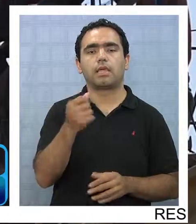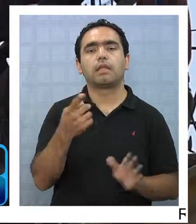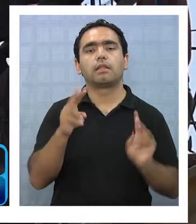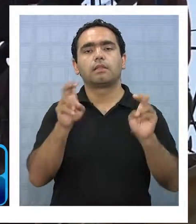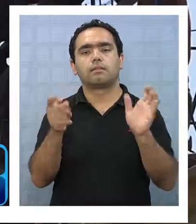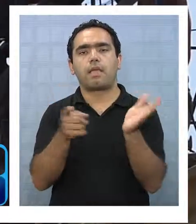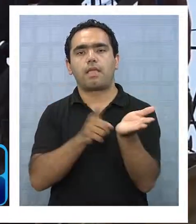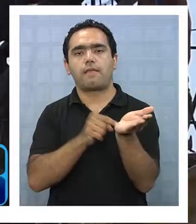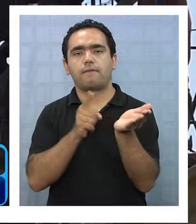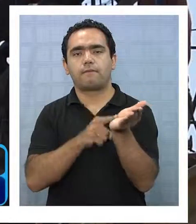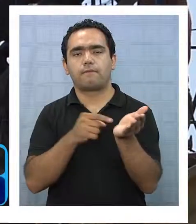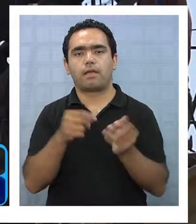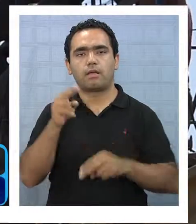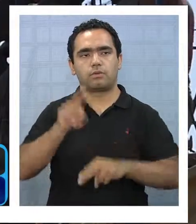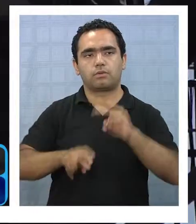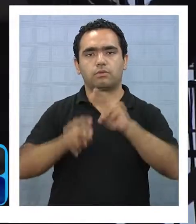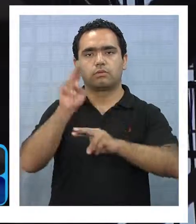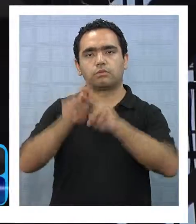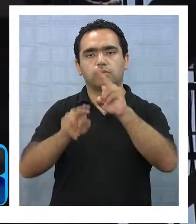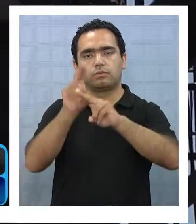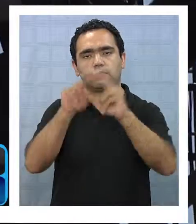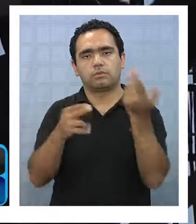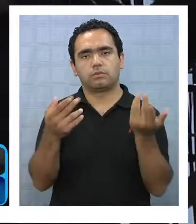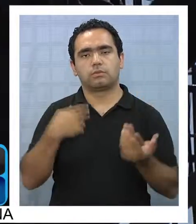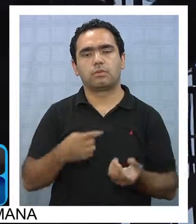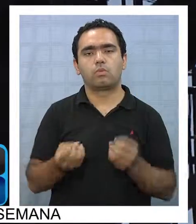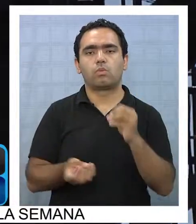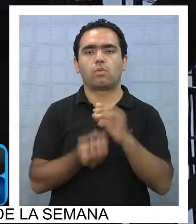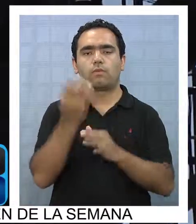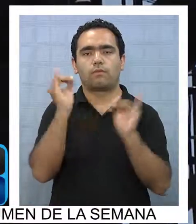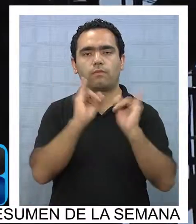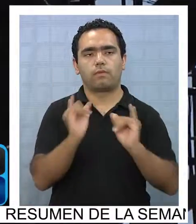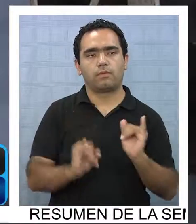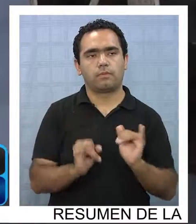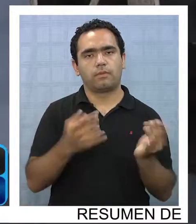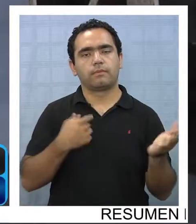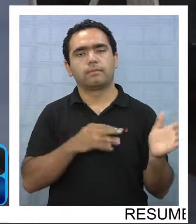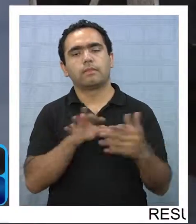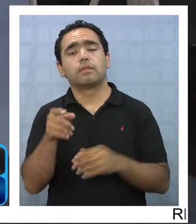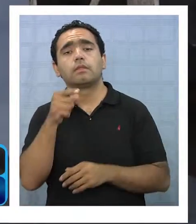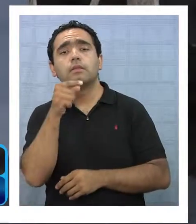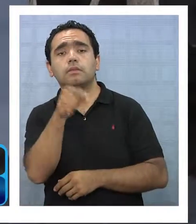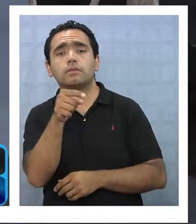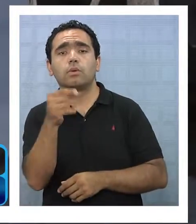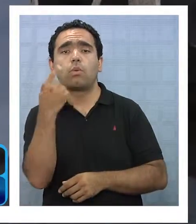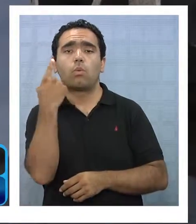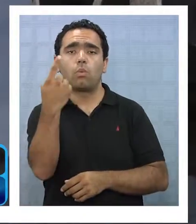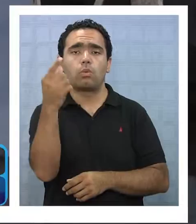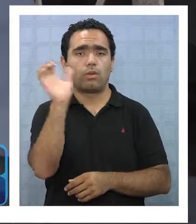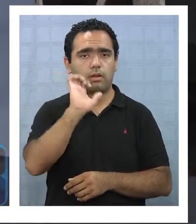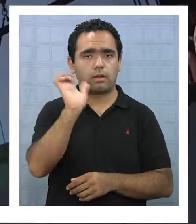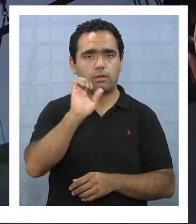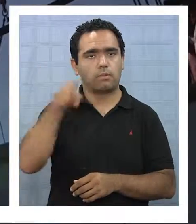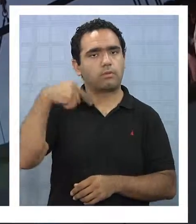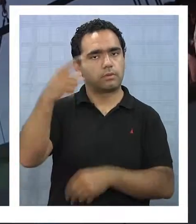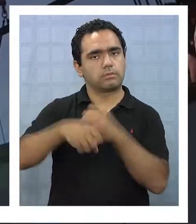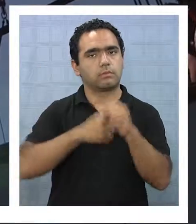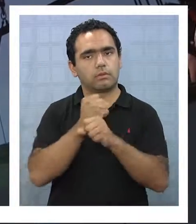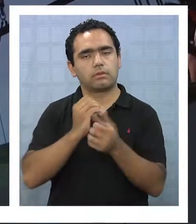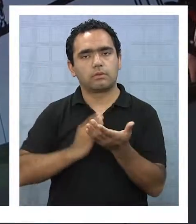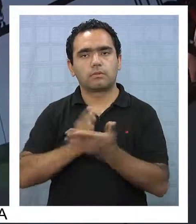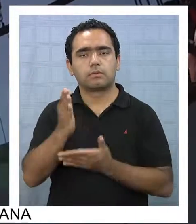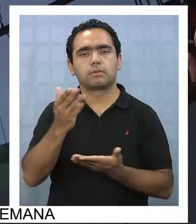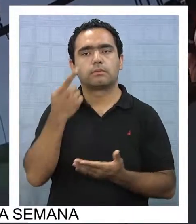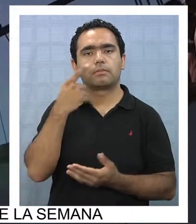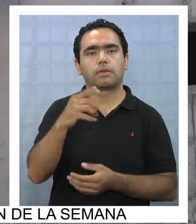en el marco de la nueva reforma tributaria. Esta medida comenzará a regir el 1 de enero del próximo año, sin embargo,